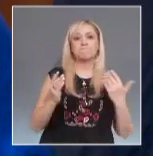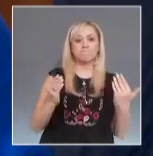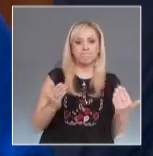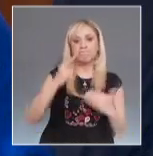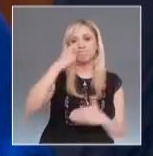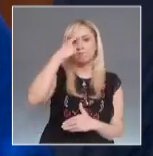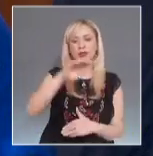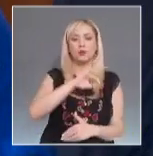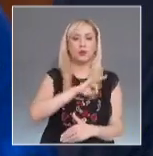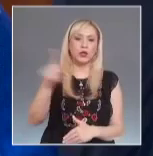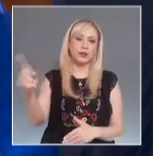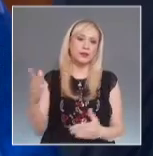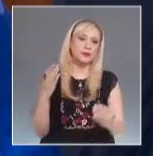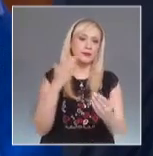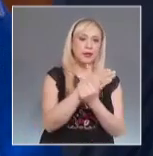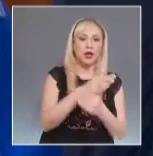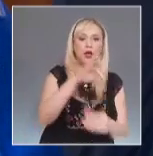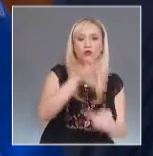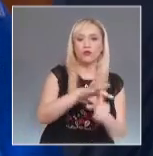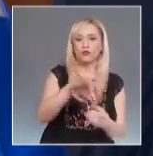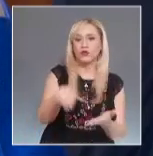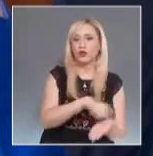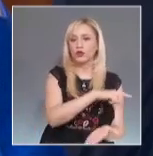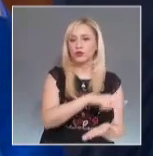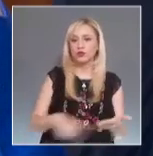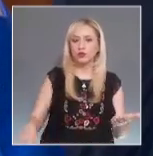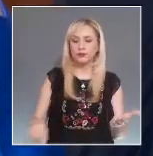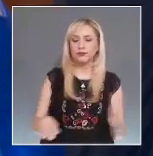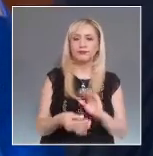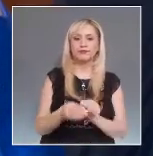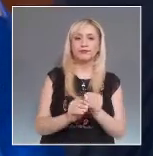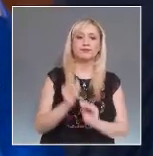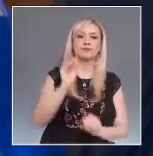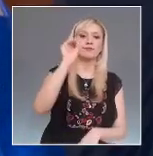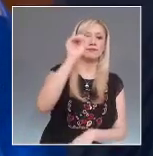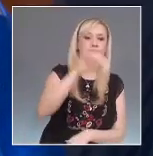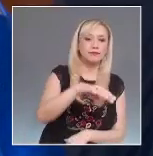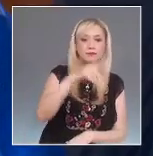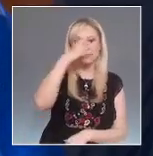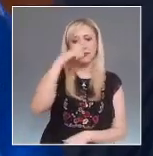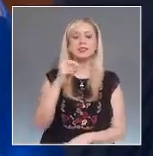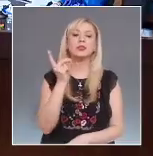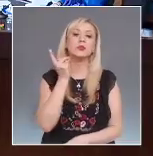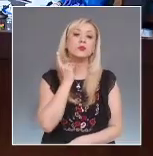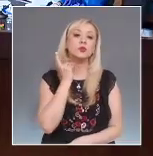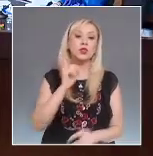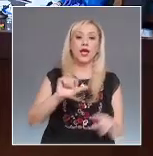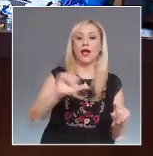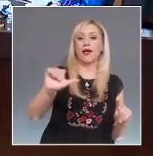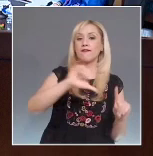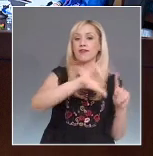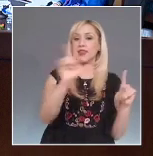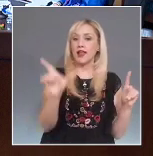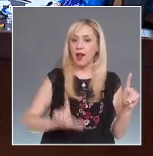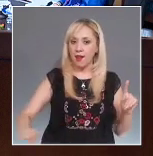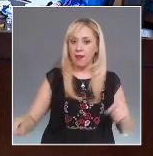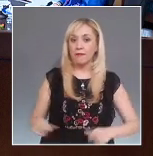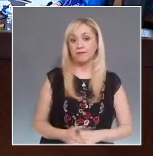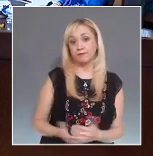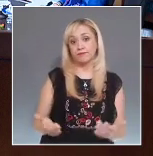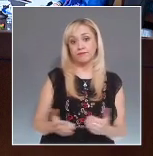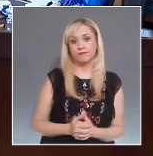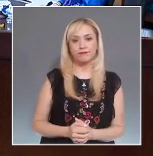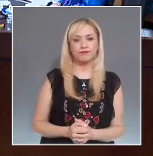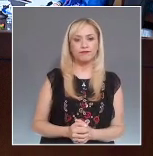ejercer su derecho de voto tratándose de diputaciones federales. Cuatro de los